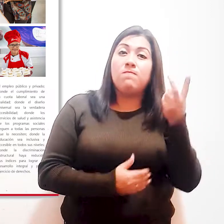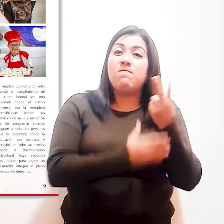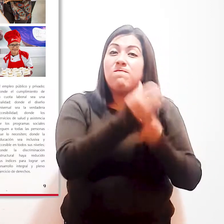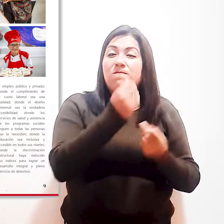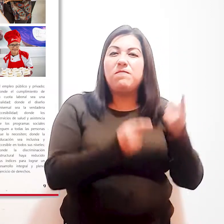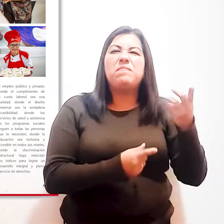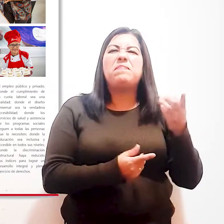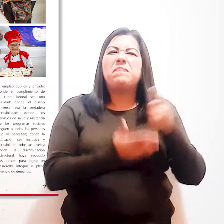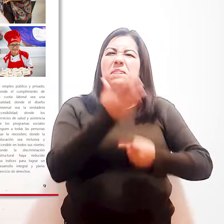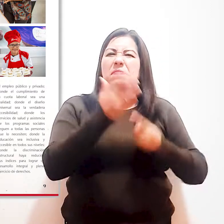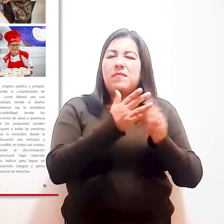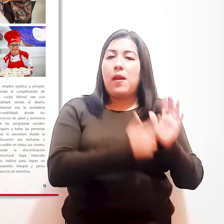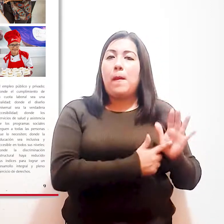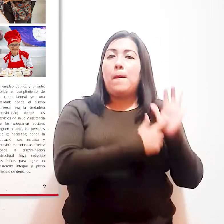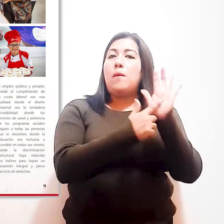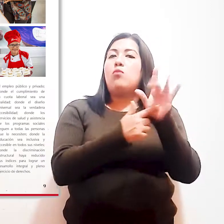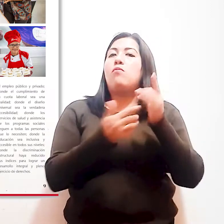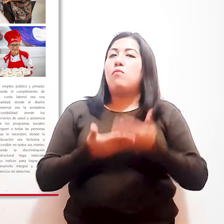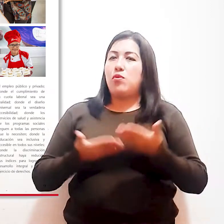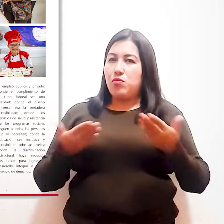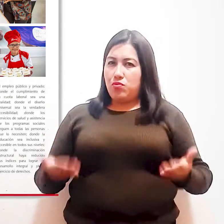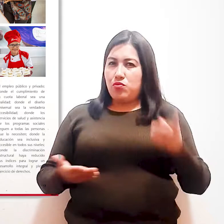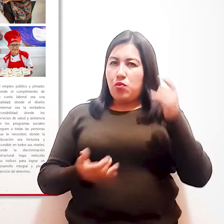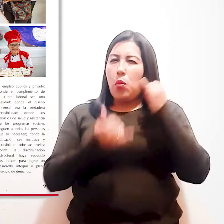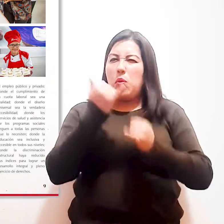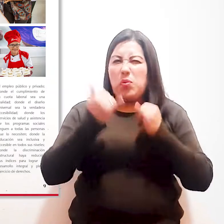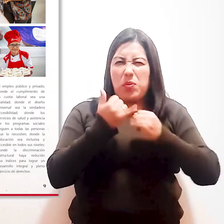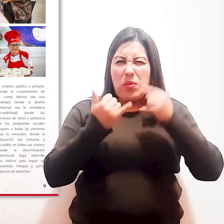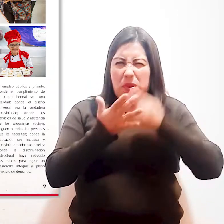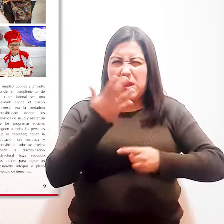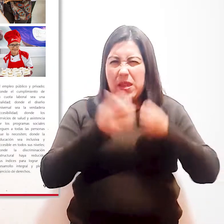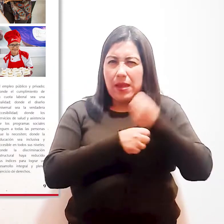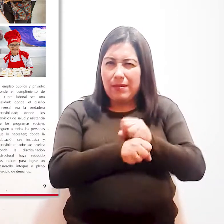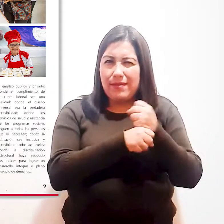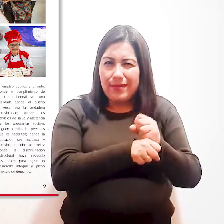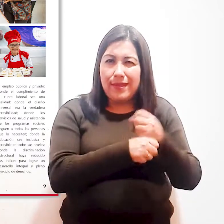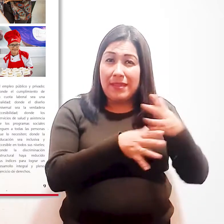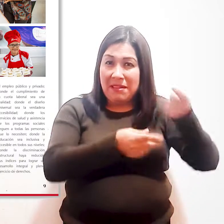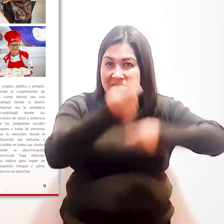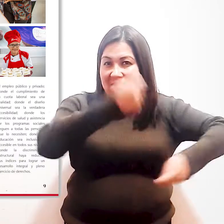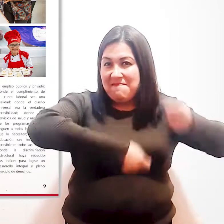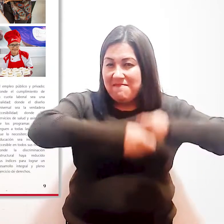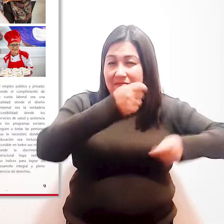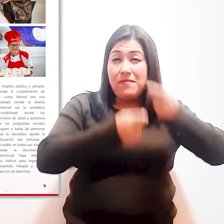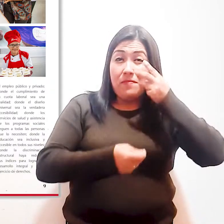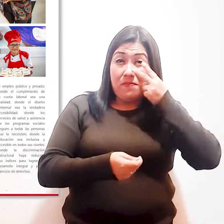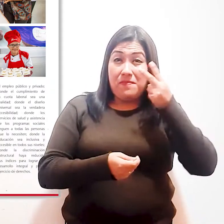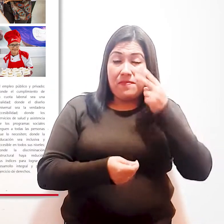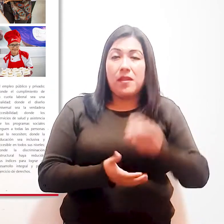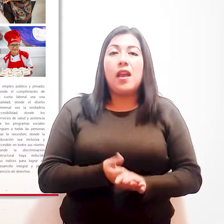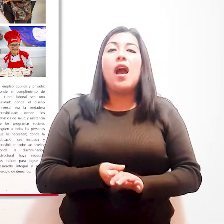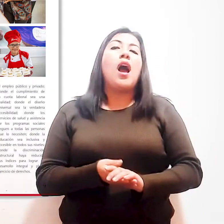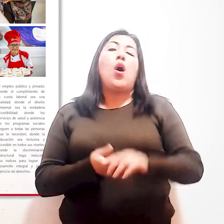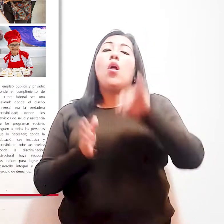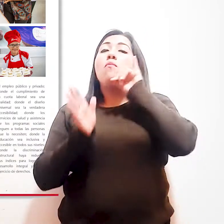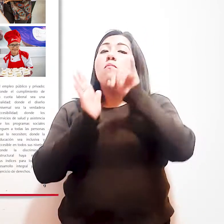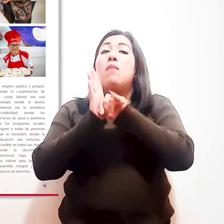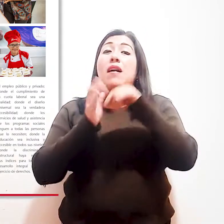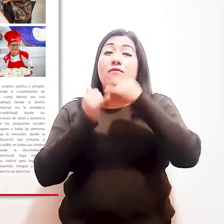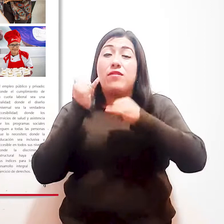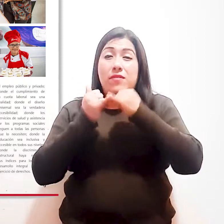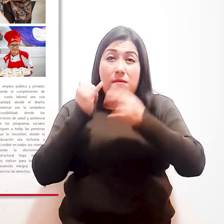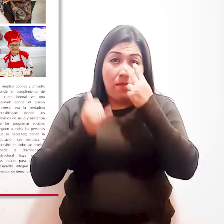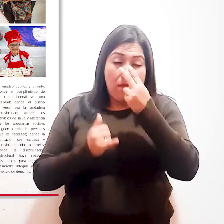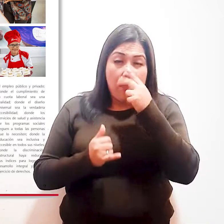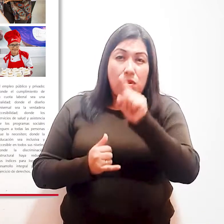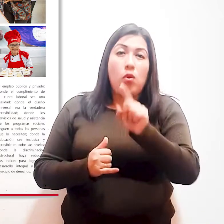se encuentran mostrando los productos que este último prepara y que se encuentran a la venta. En la imagen inferior podemos ver a tres